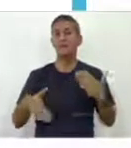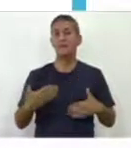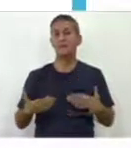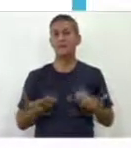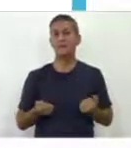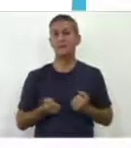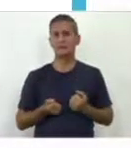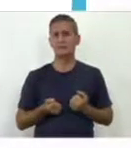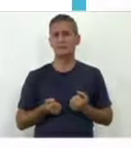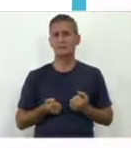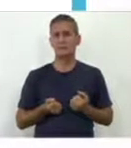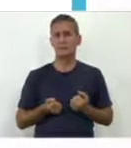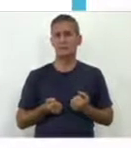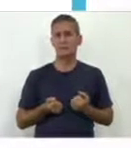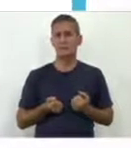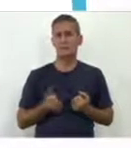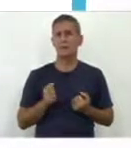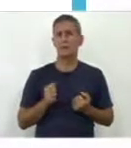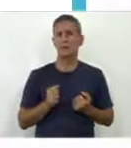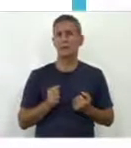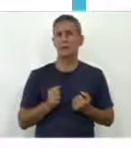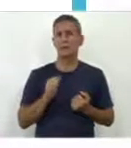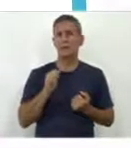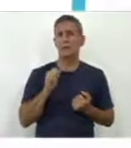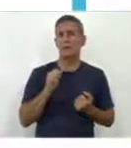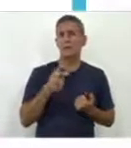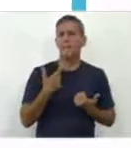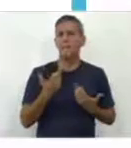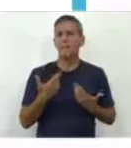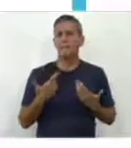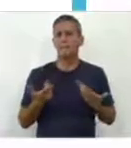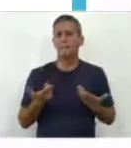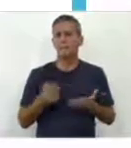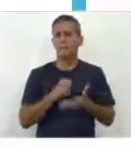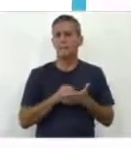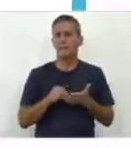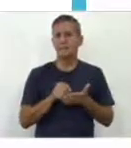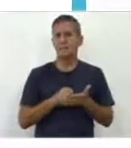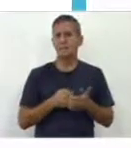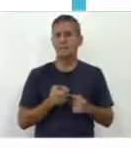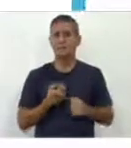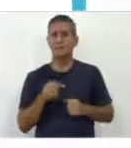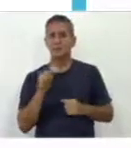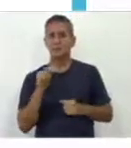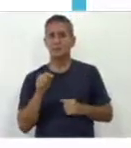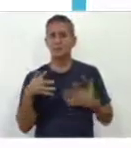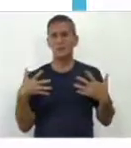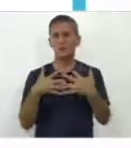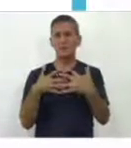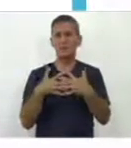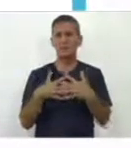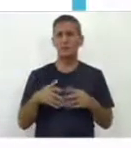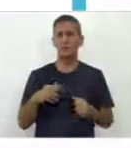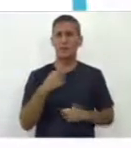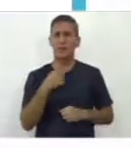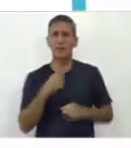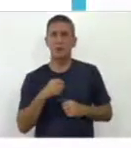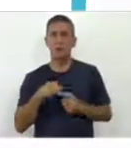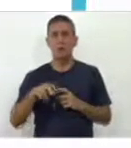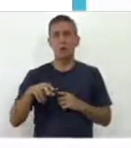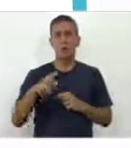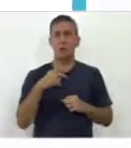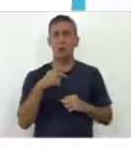consecuencia del visionaje de esos materiales. Porque sucede que se vio el